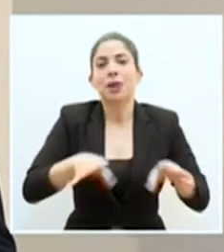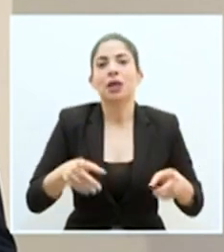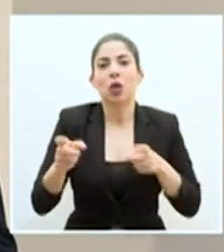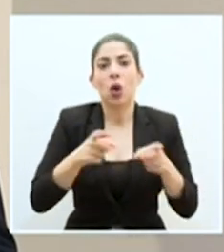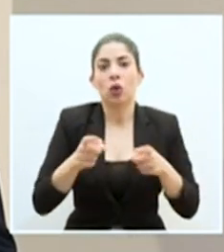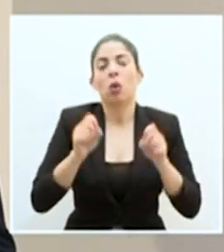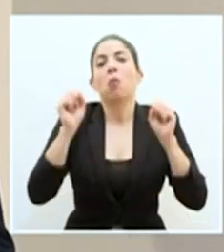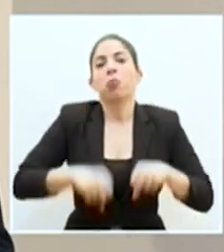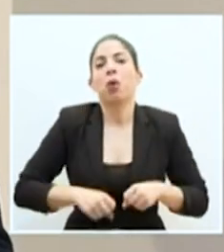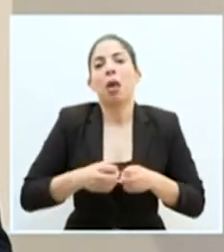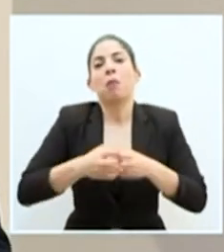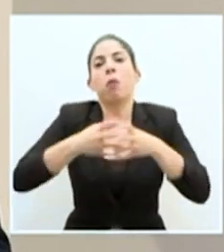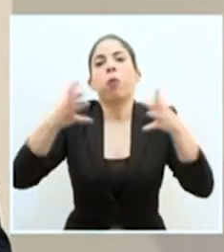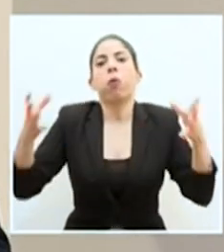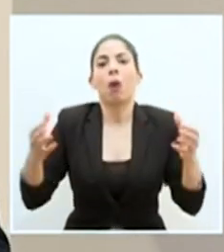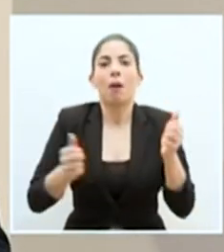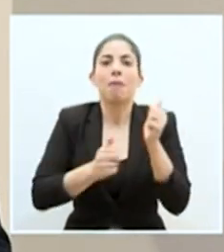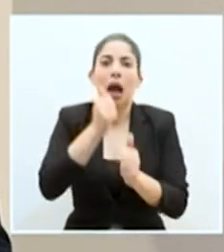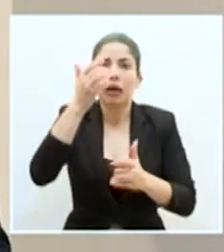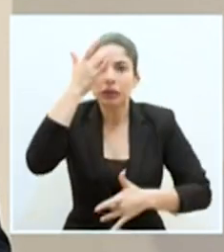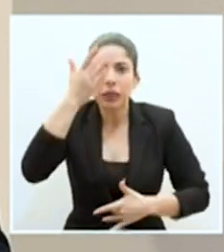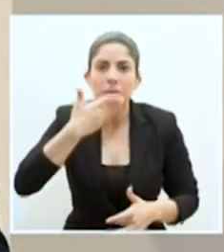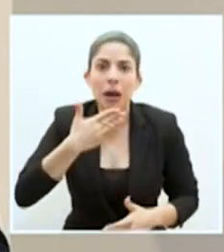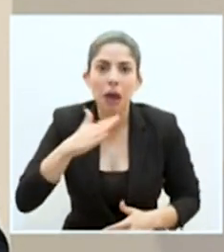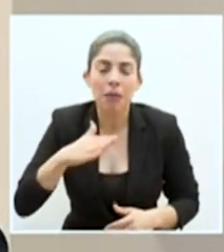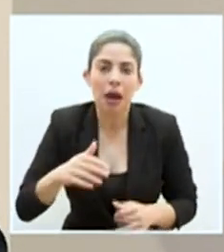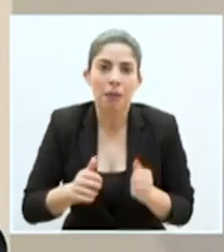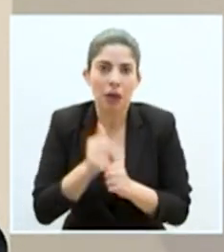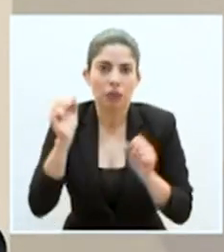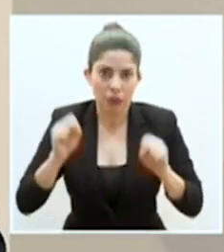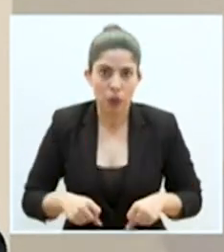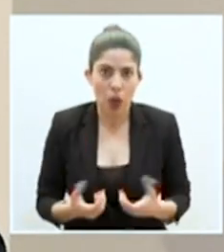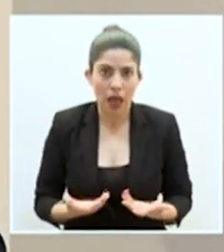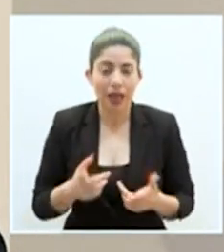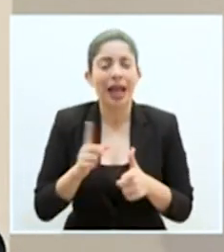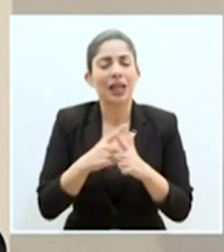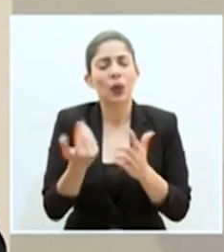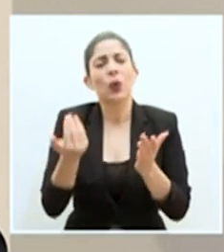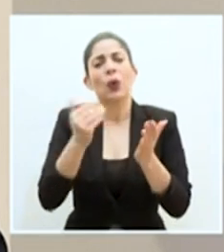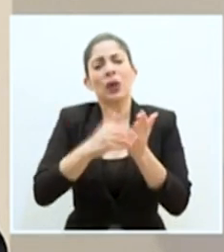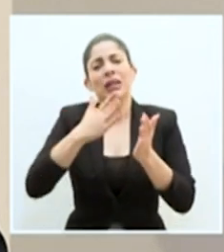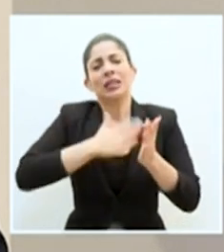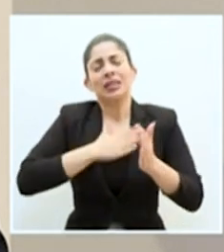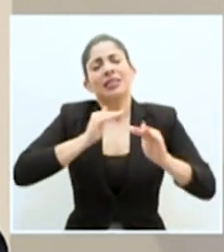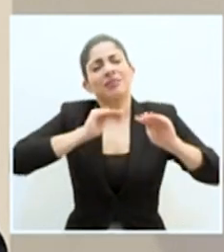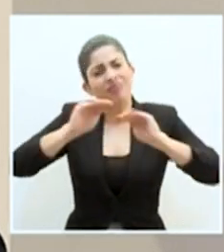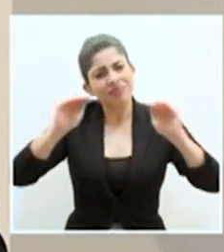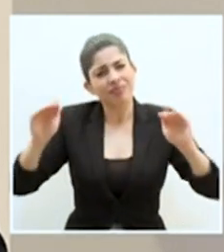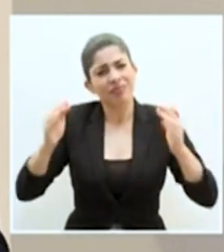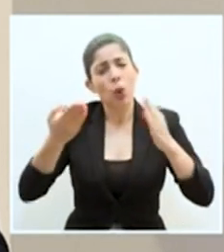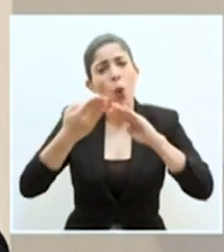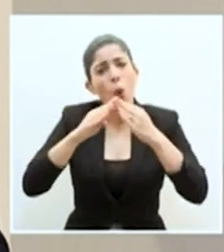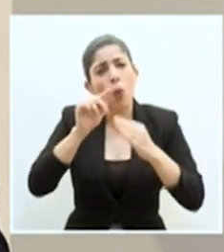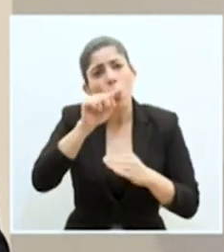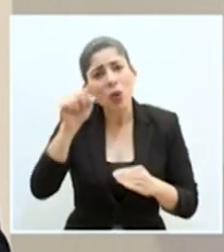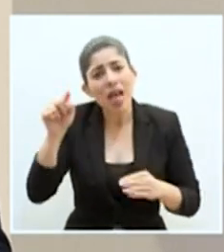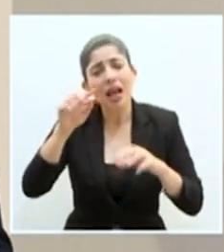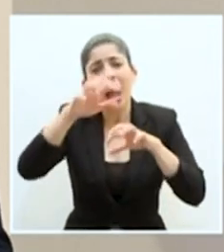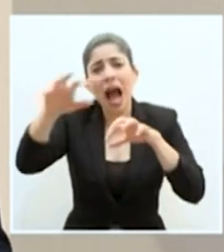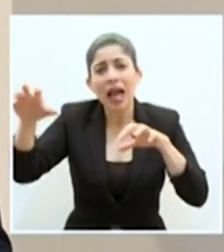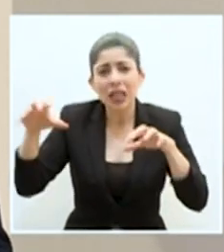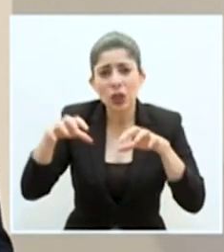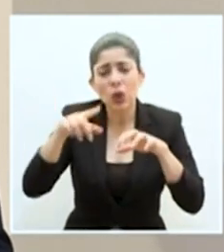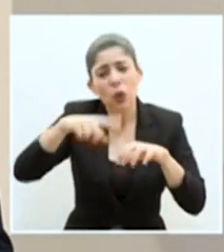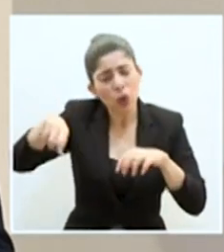muchos más casos graves de lo que podría haber. Así que vuelvo a hacer ese llamado, en ese sentido, a que las comunidades, a que los cantones